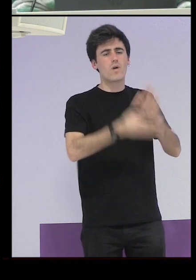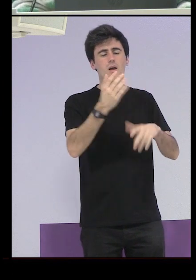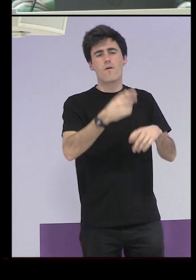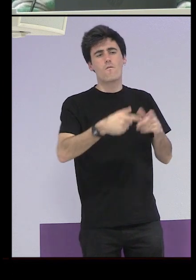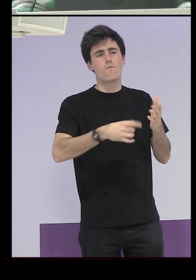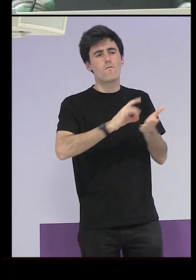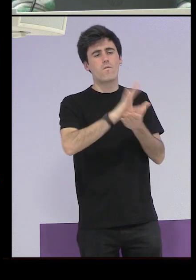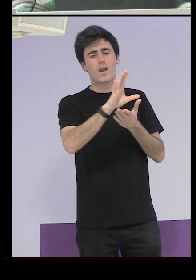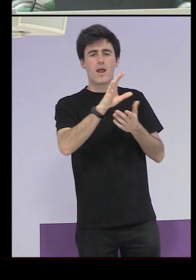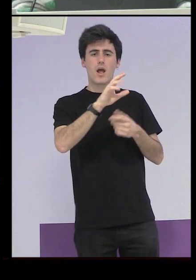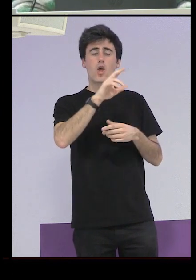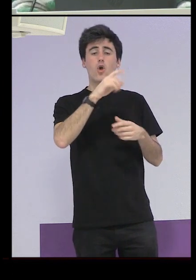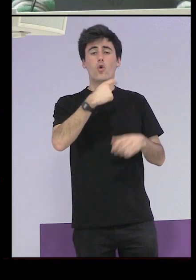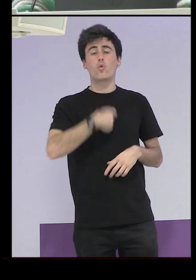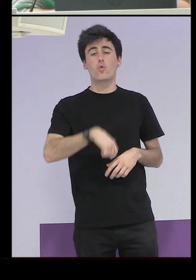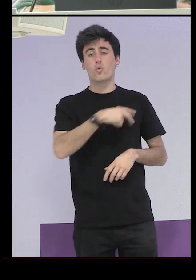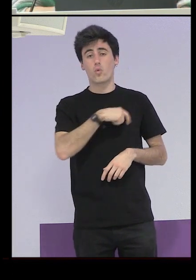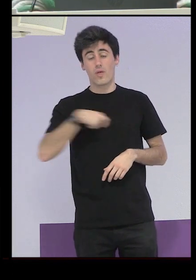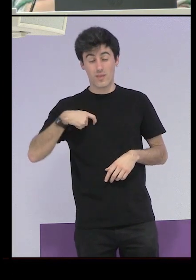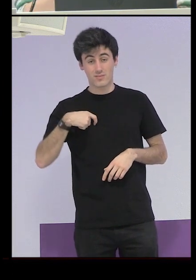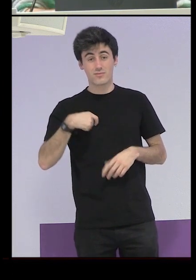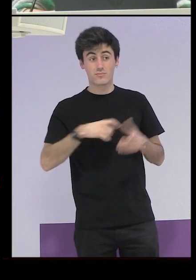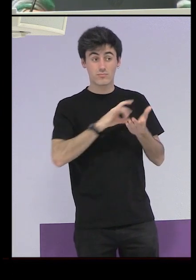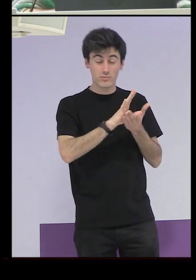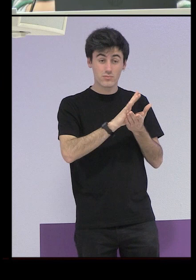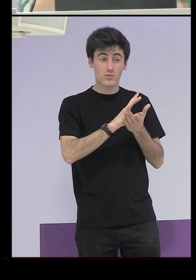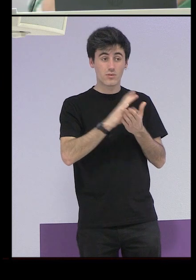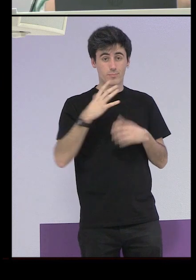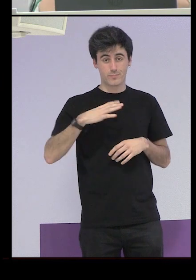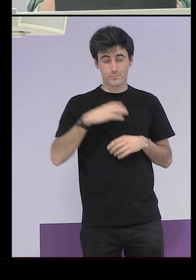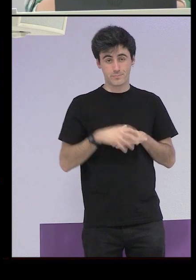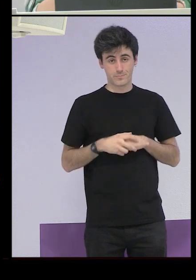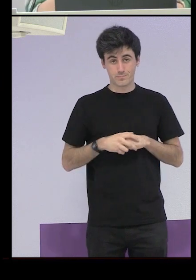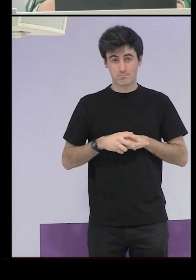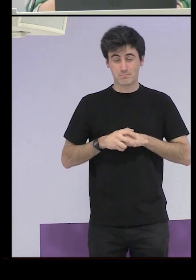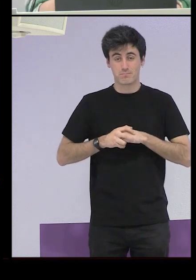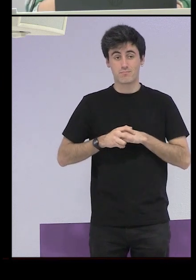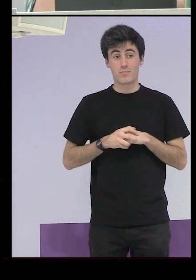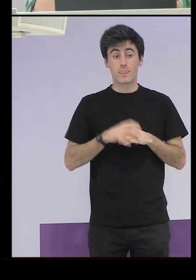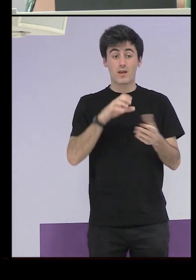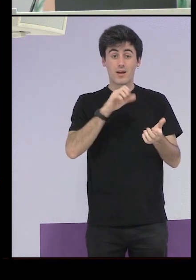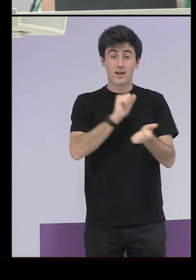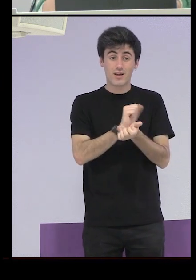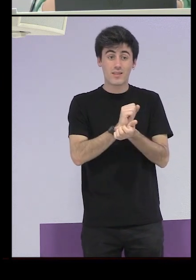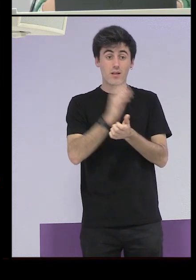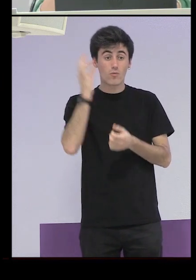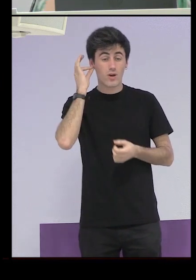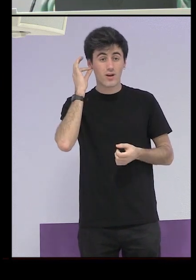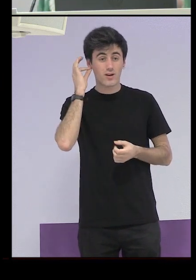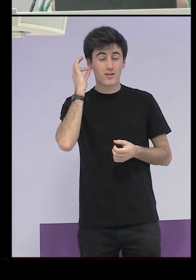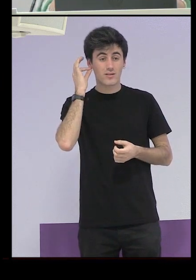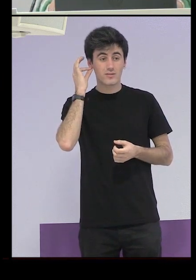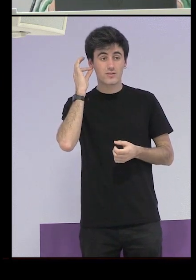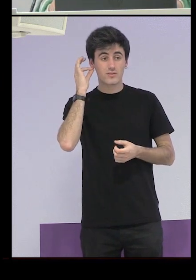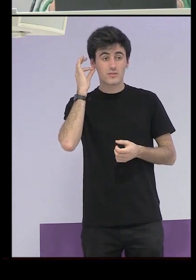una de las fotos se ve expulsión cruzadas ¿qué pasó? las cárceles de mujeres igual que todos estos tipos de centros en el caso de las mujeres en concreto